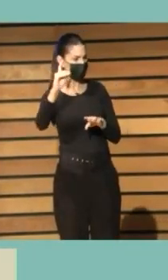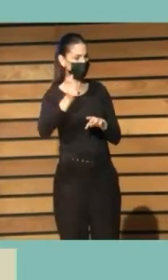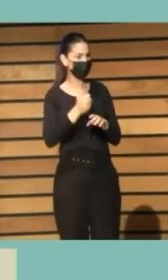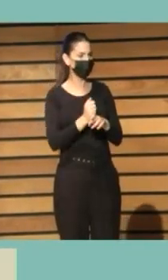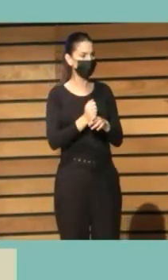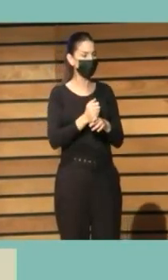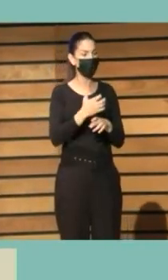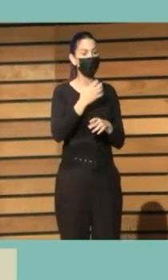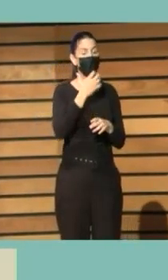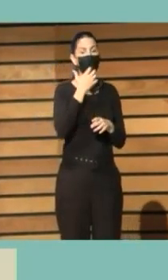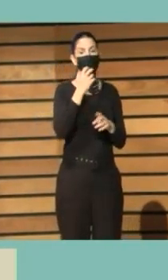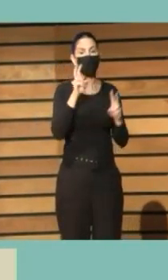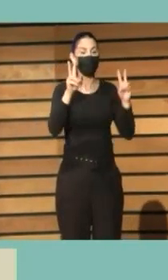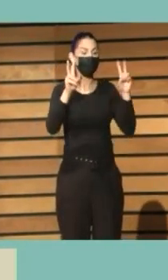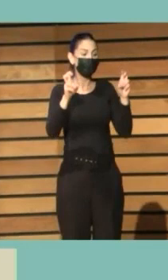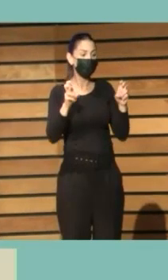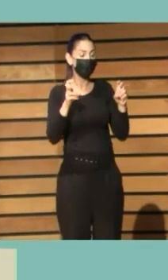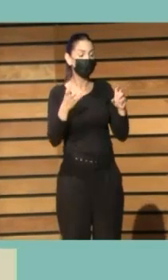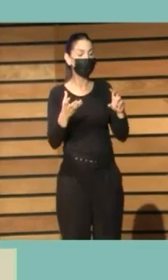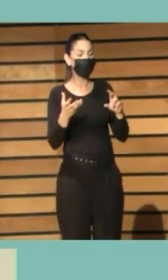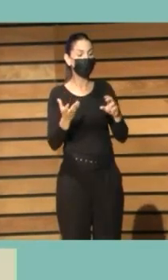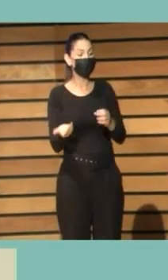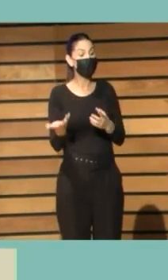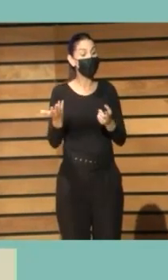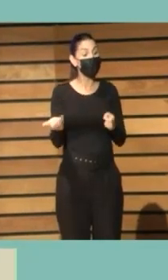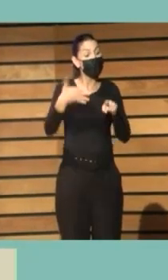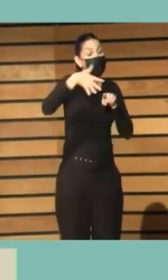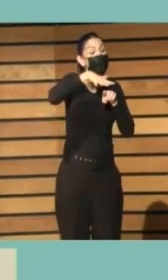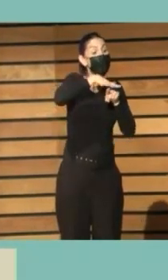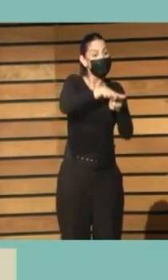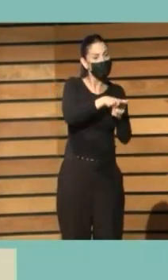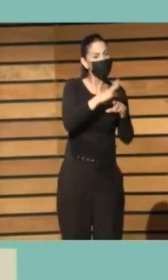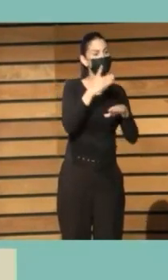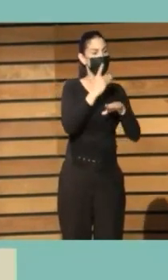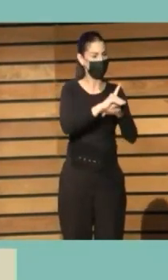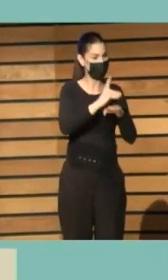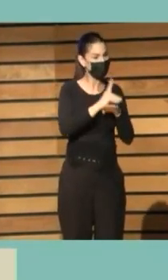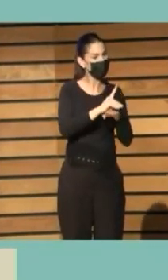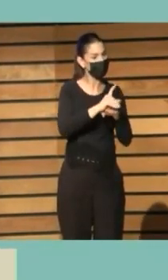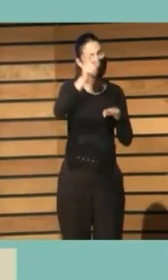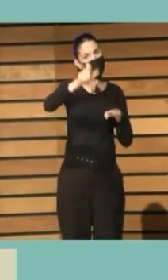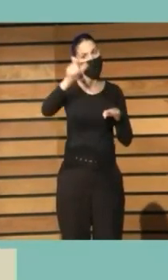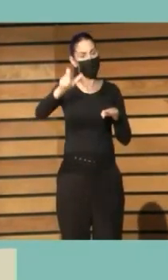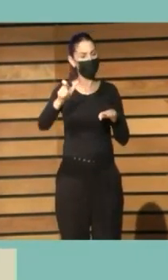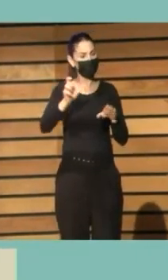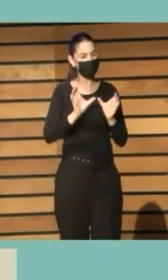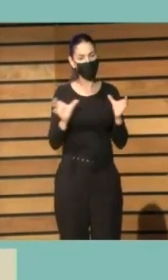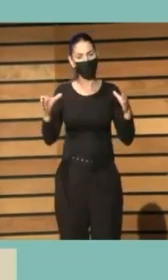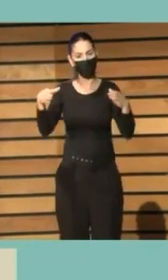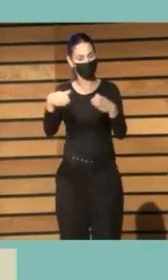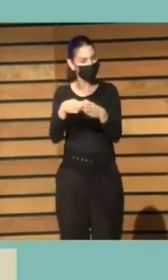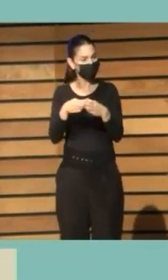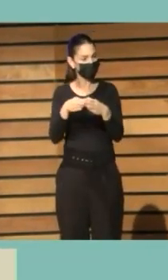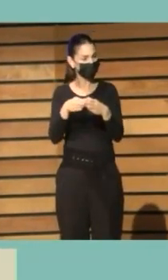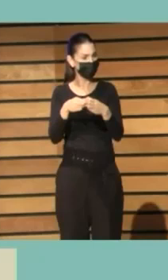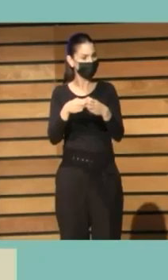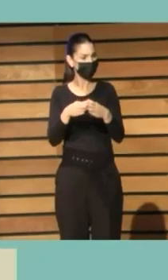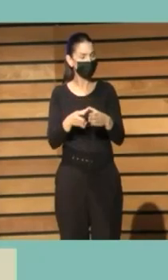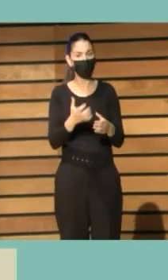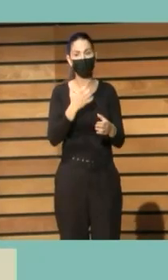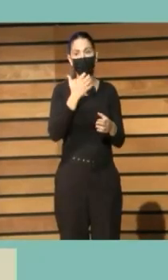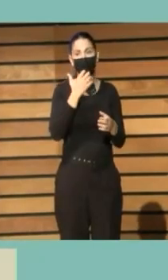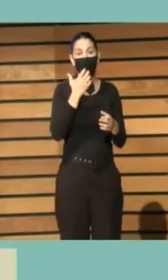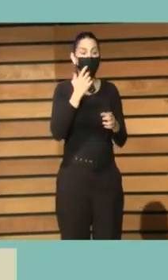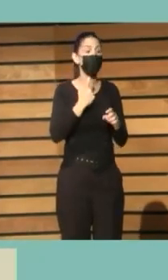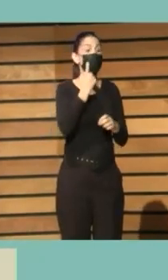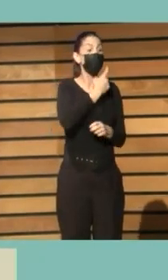acciones vinculadas a la inclusión digital para los colectivos más en exclusión digital, que pasarían por la dotación de medios de larga